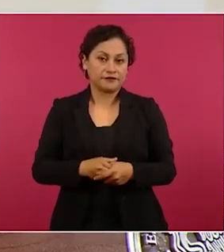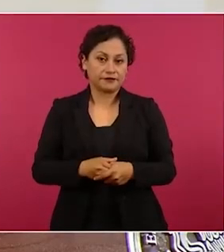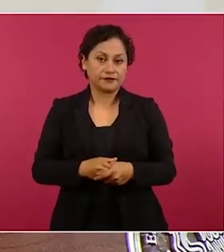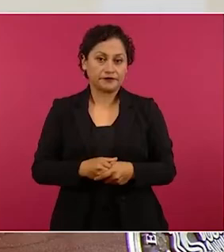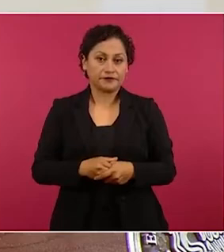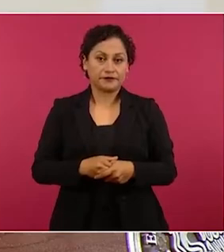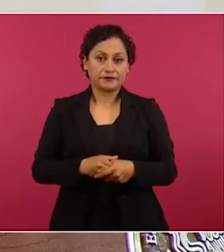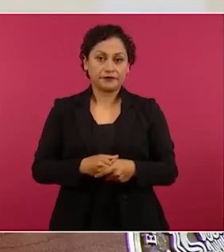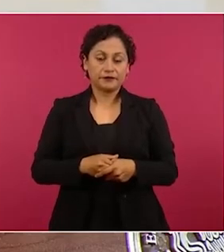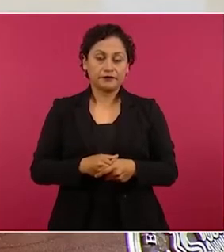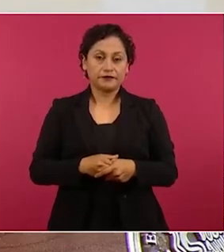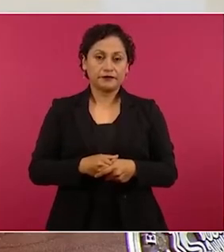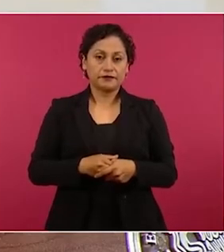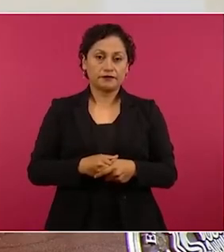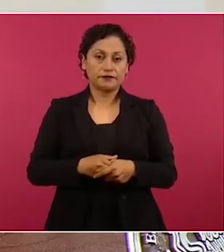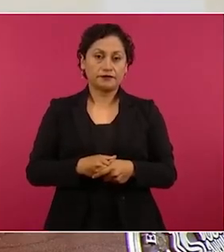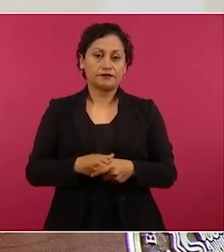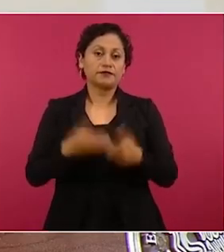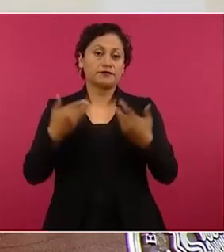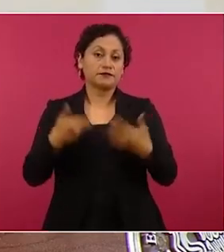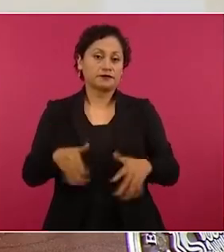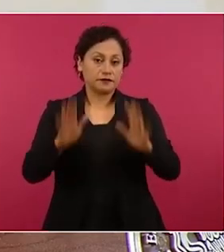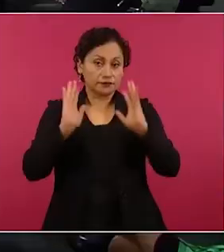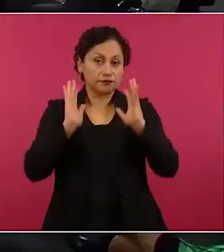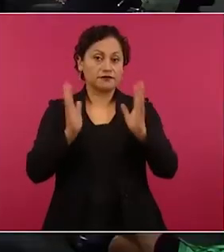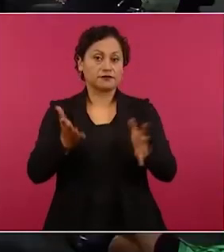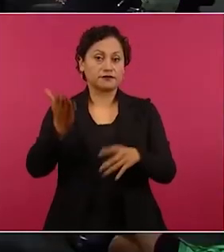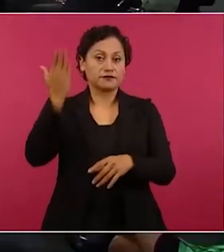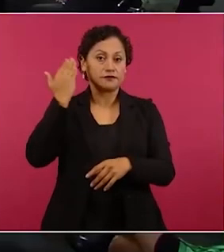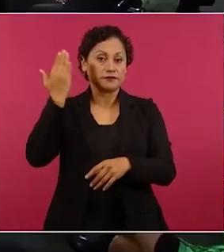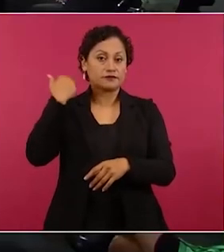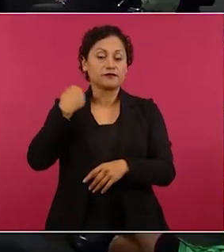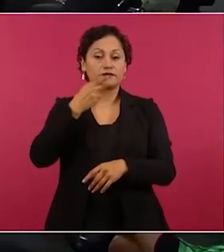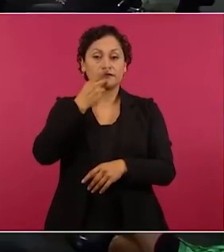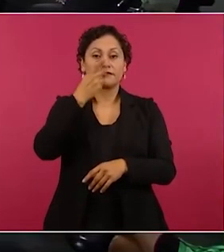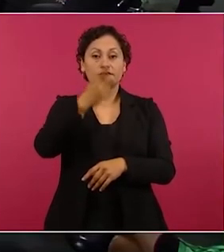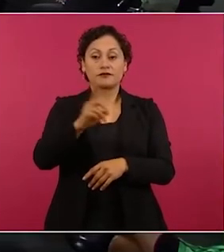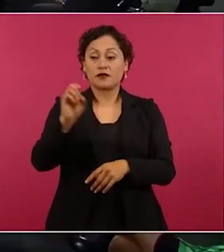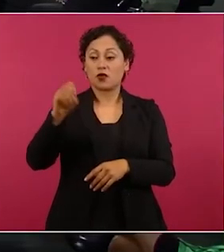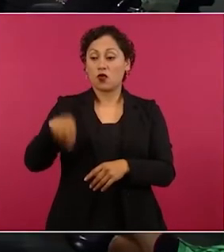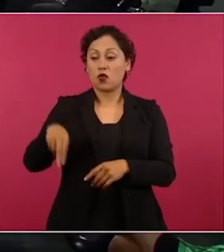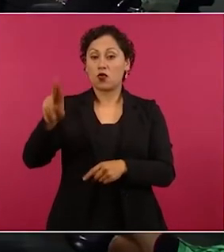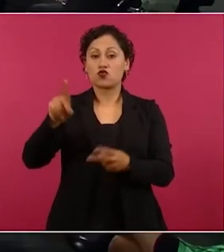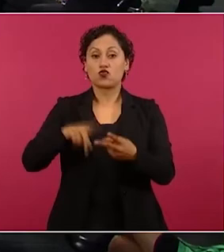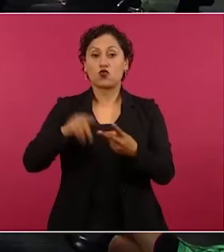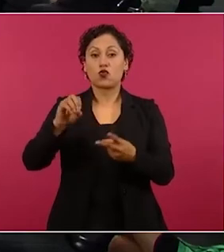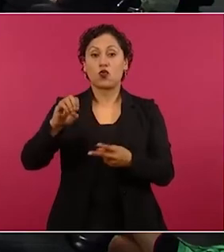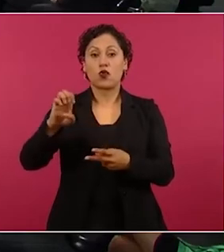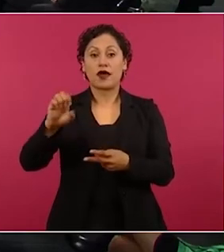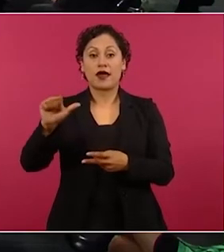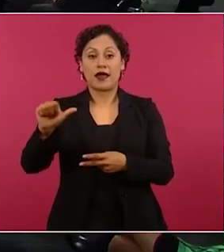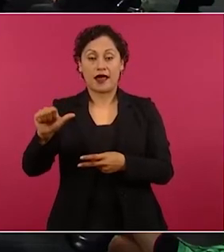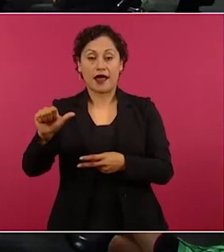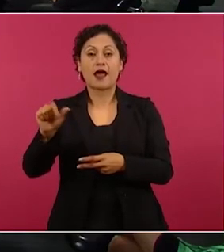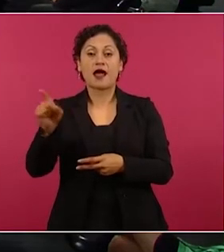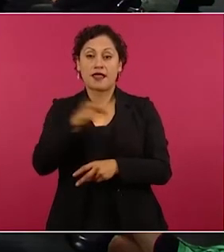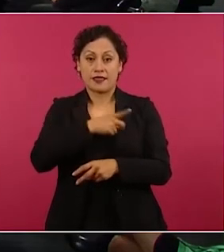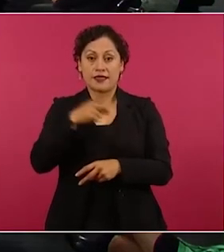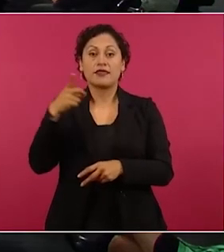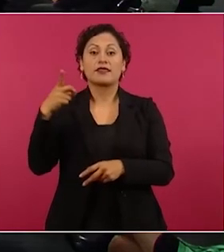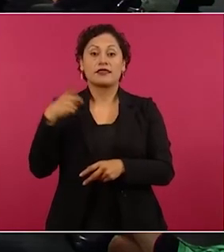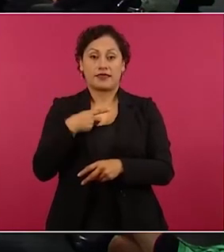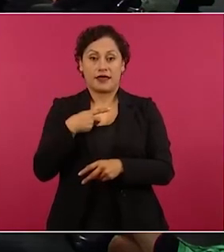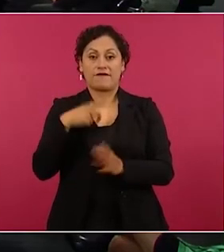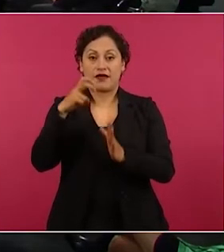que ya lo he dicho en otras ocasiones, tanto la ONU como la OEA deben de ser reformadas,